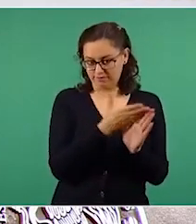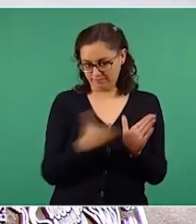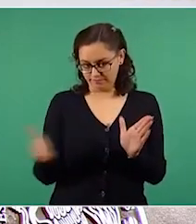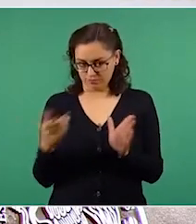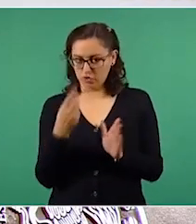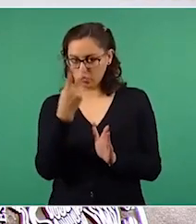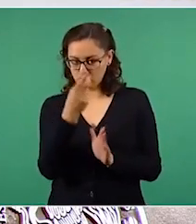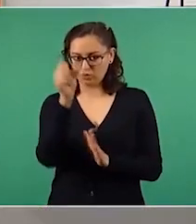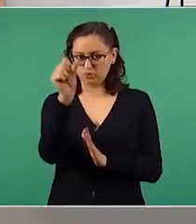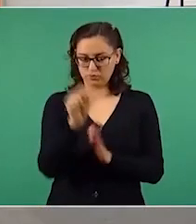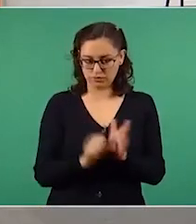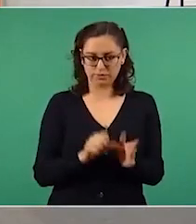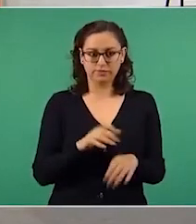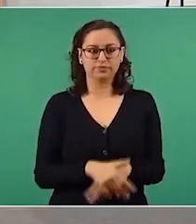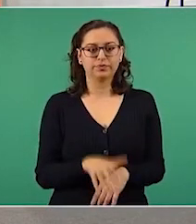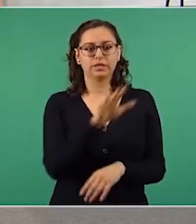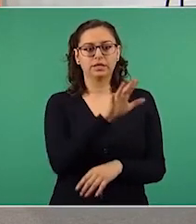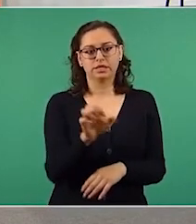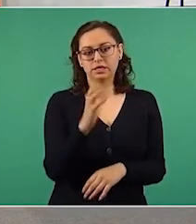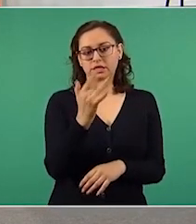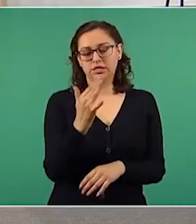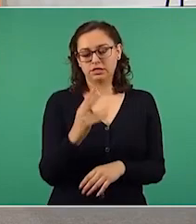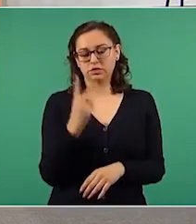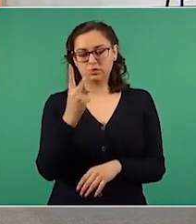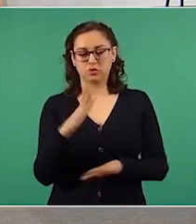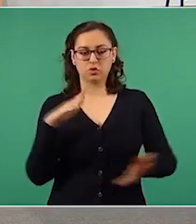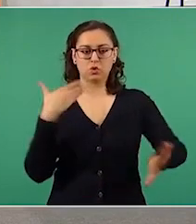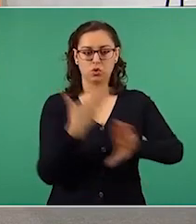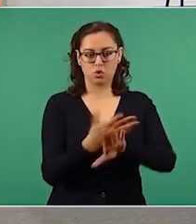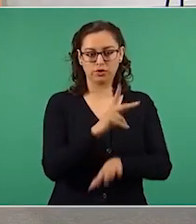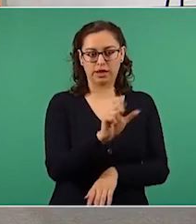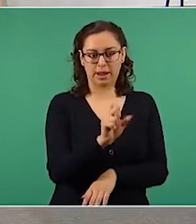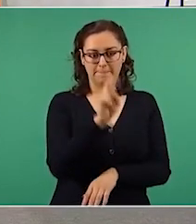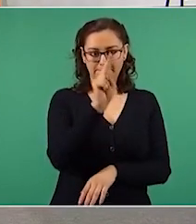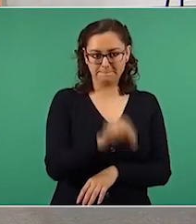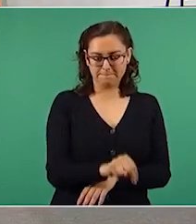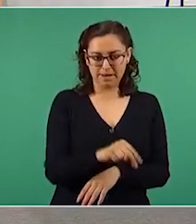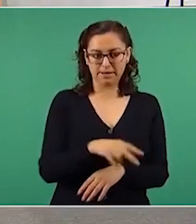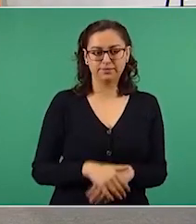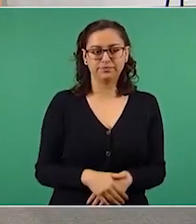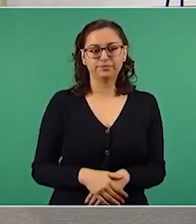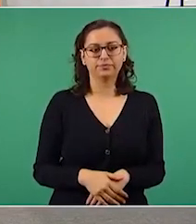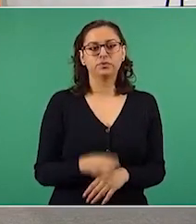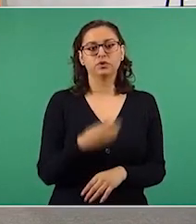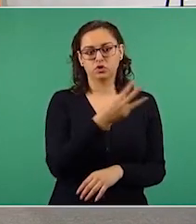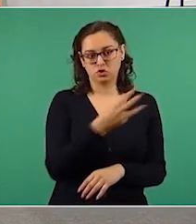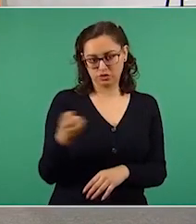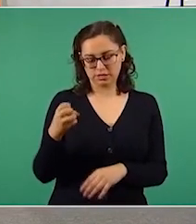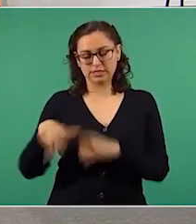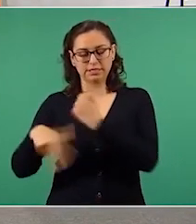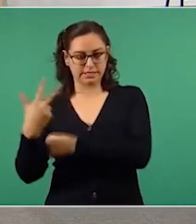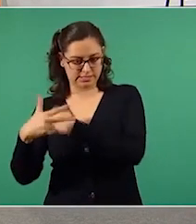de este año. Tuvo 552 menciones negativas del PAN por 213 positivas,